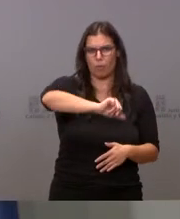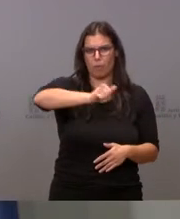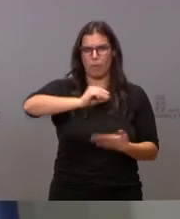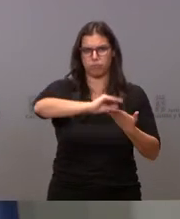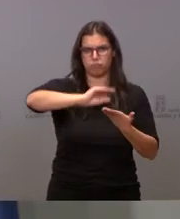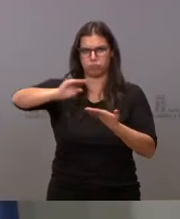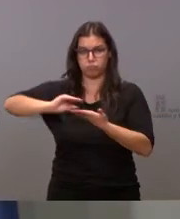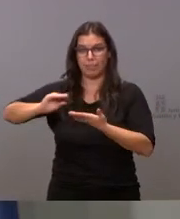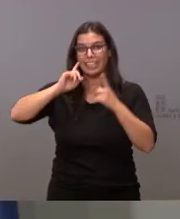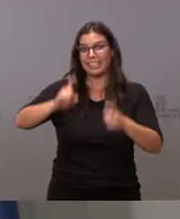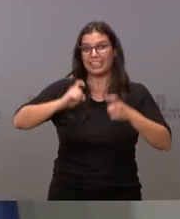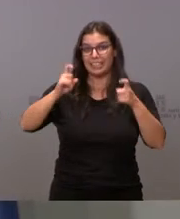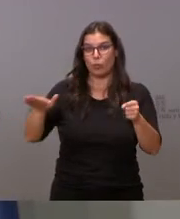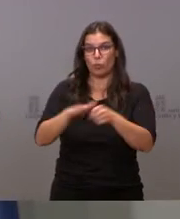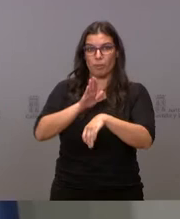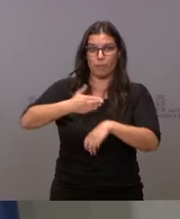intentado llegar a todos.